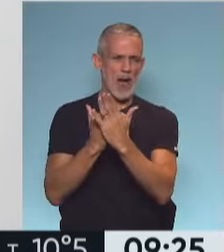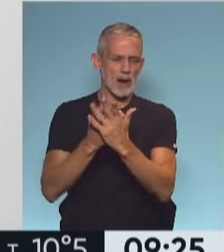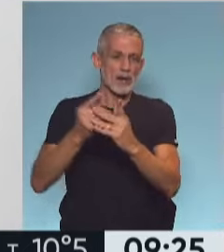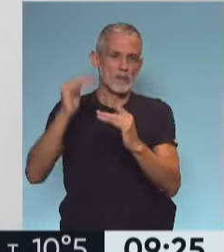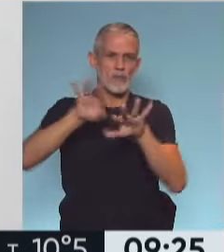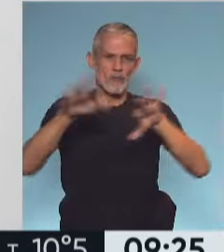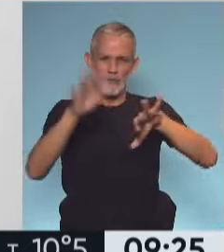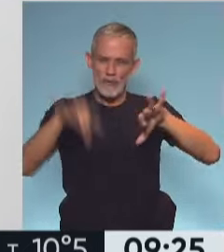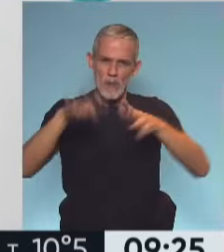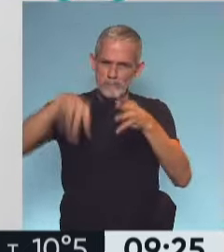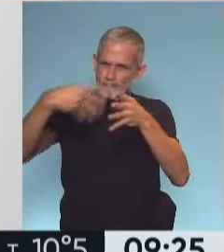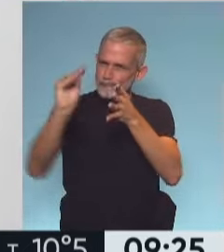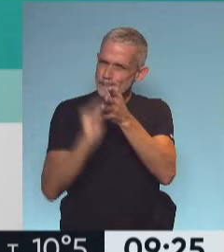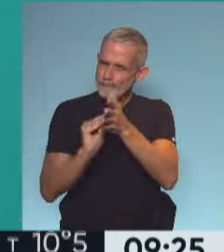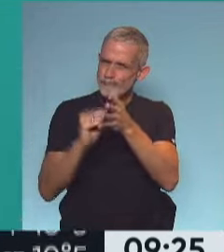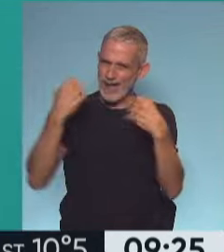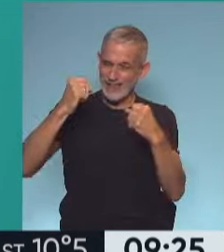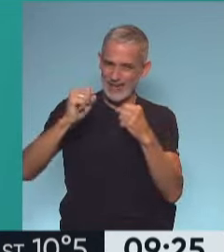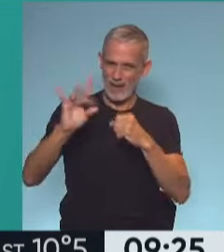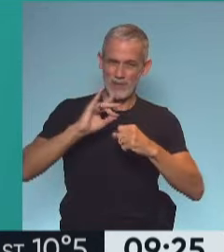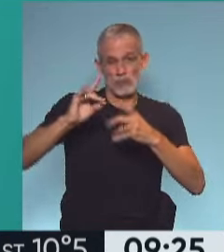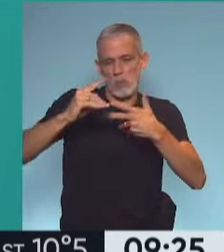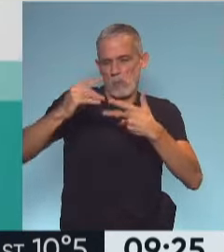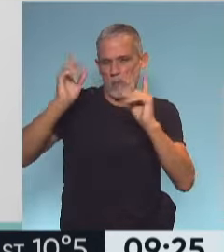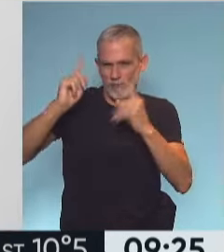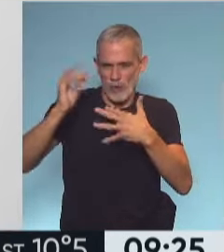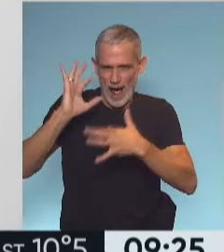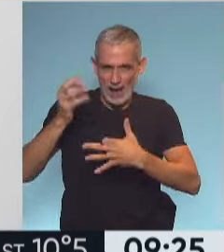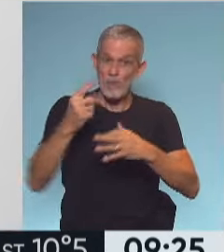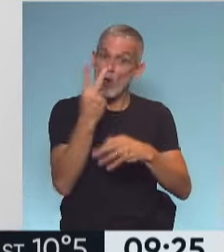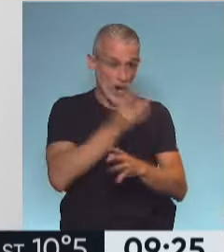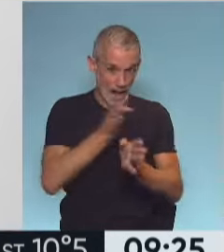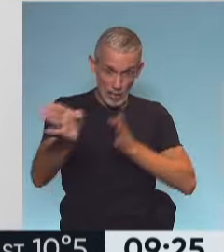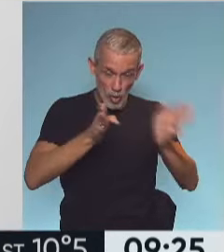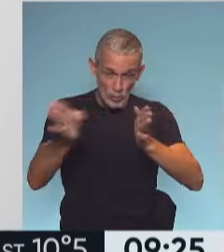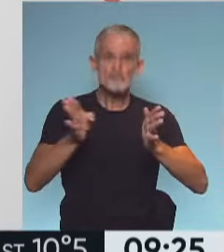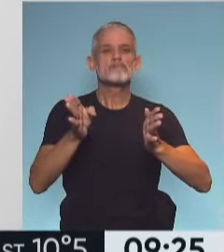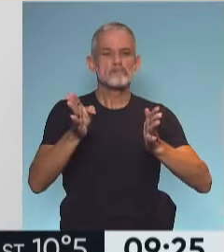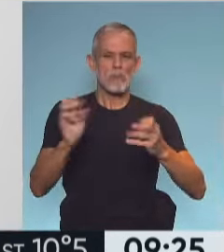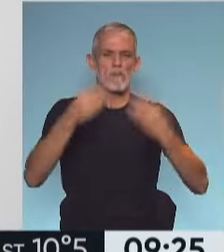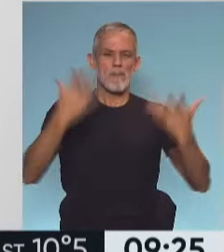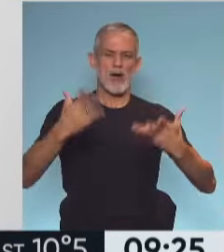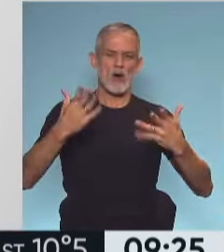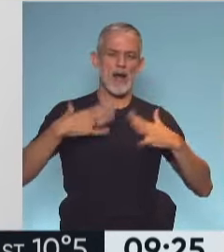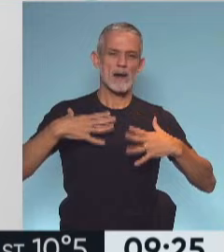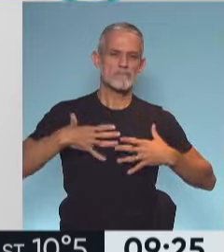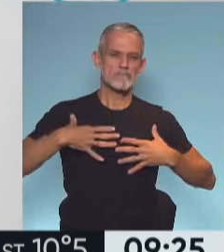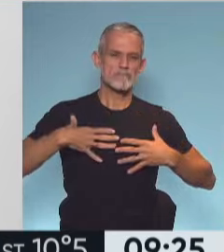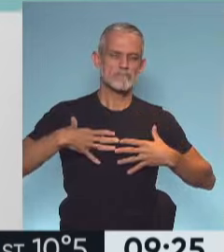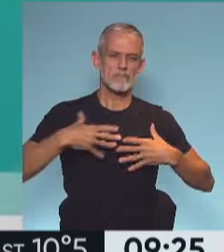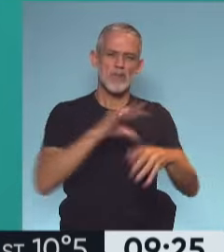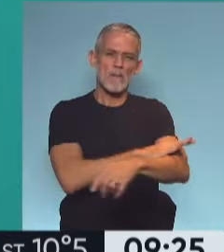construido con una planificación de entrenamiento. Pero que las dos cosas en este caso apuntan a mejorar estos valores de